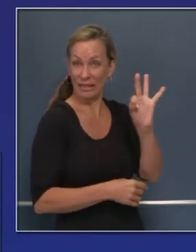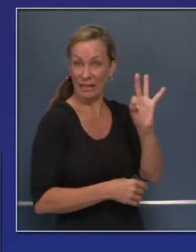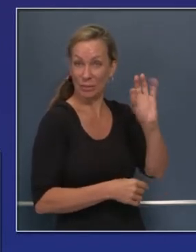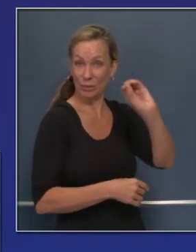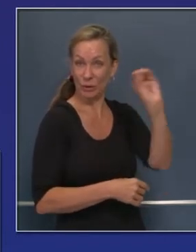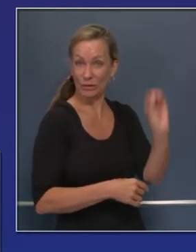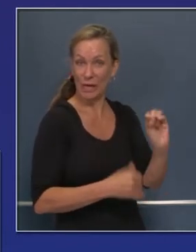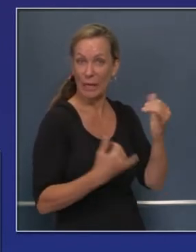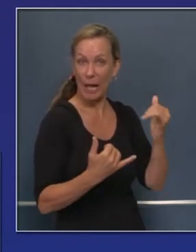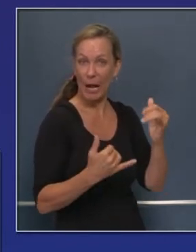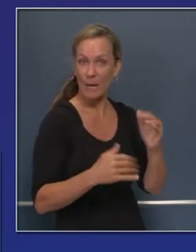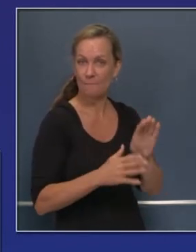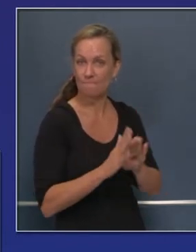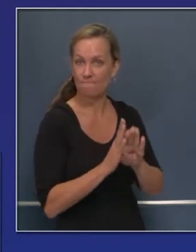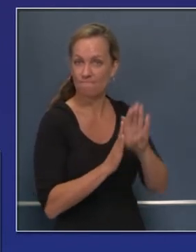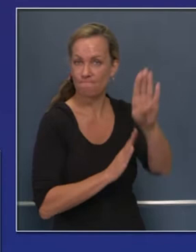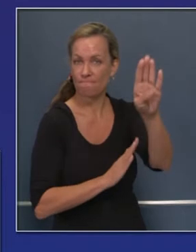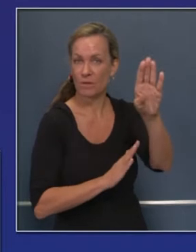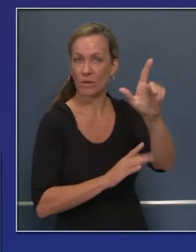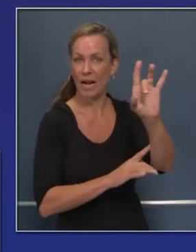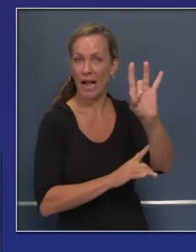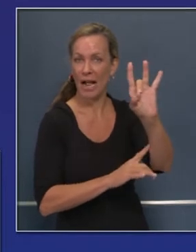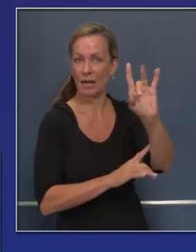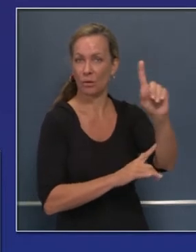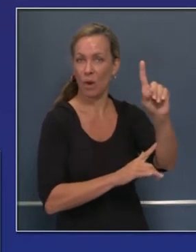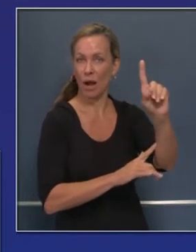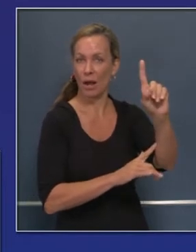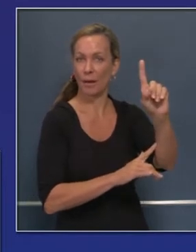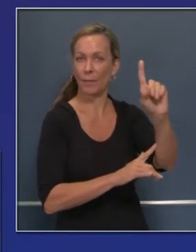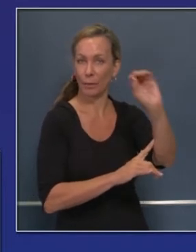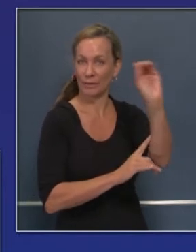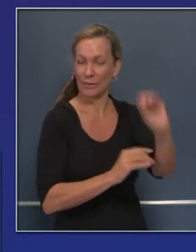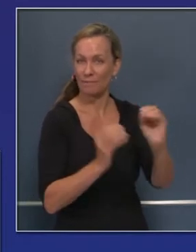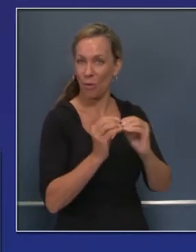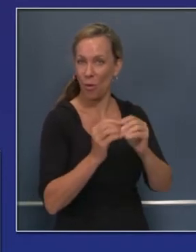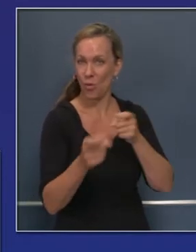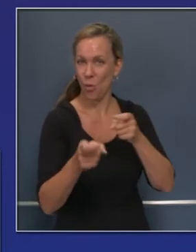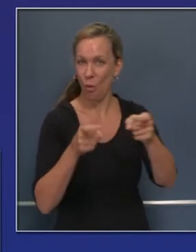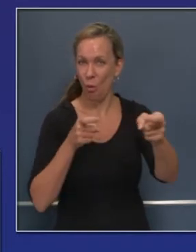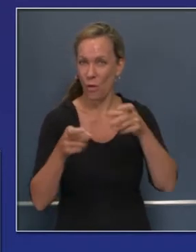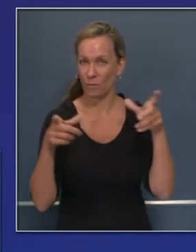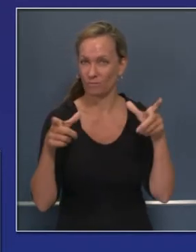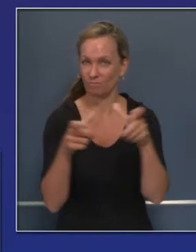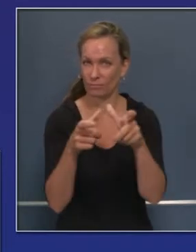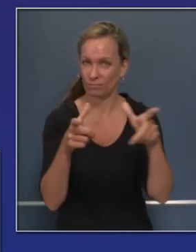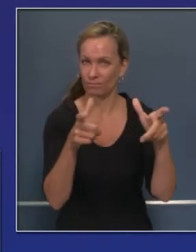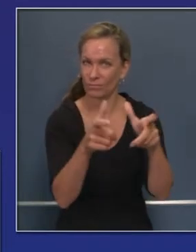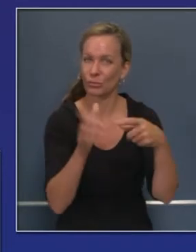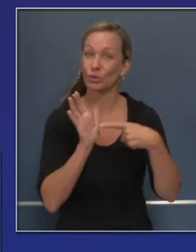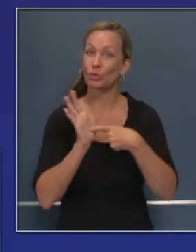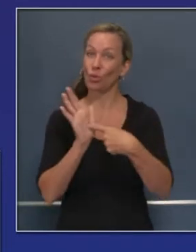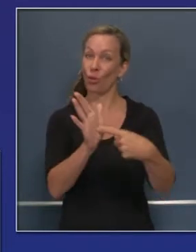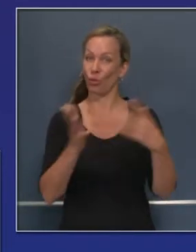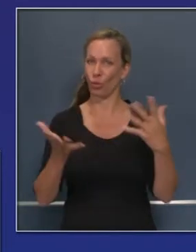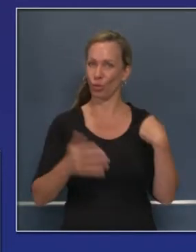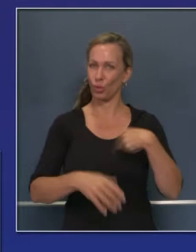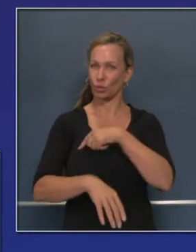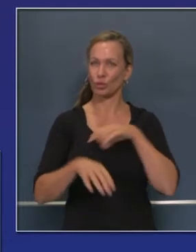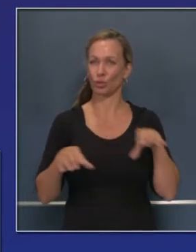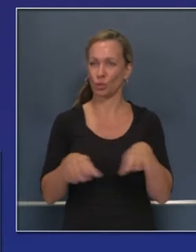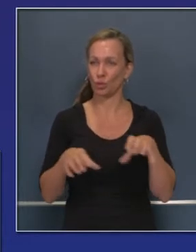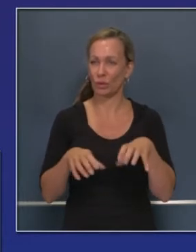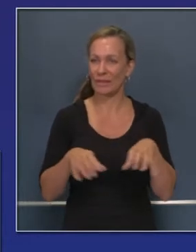quiero enmarcar la próxima transparencia en el contexto de lo que se logró a través de los últimos días por el